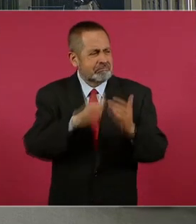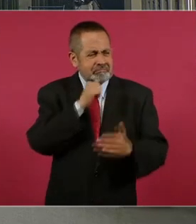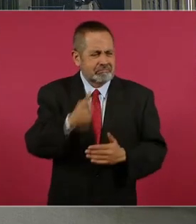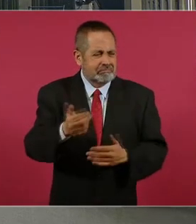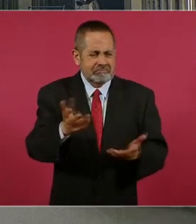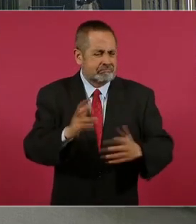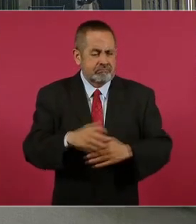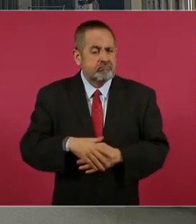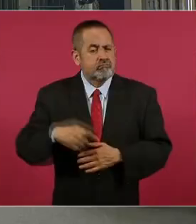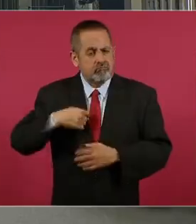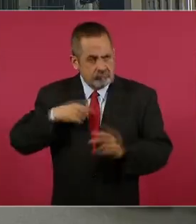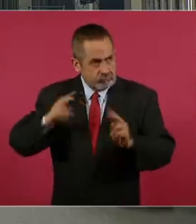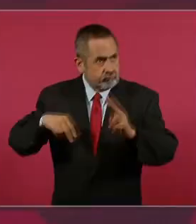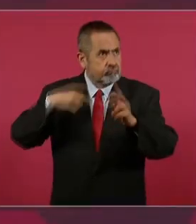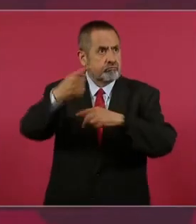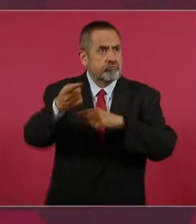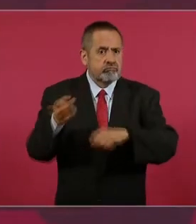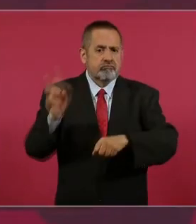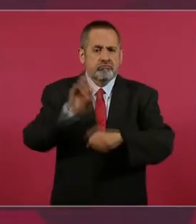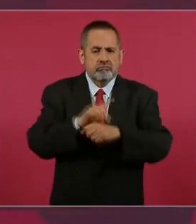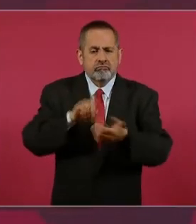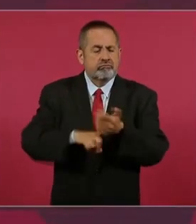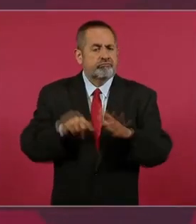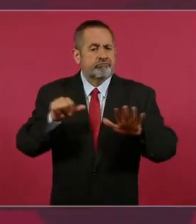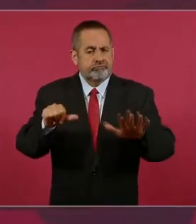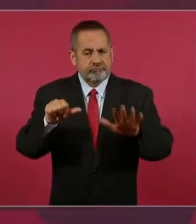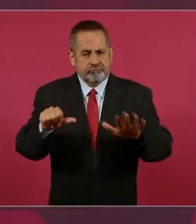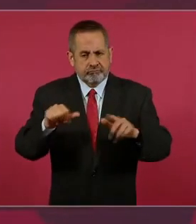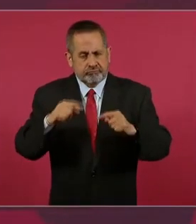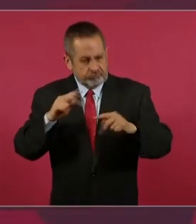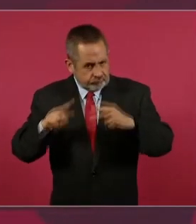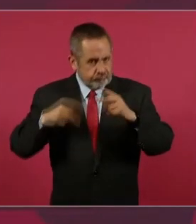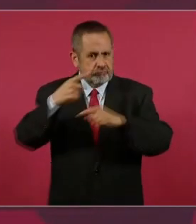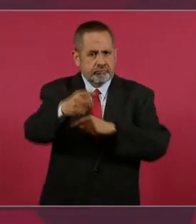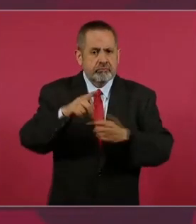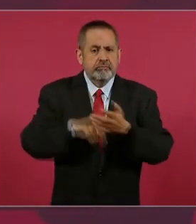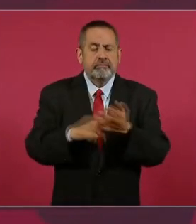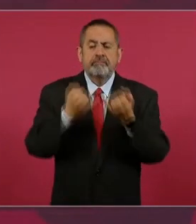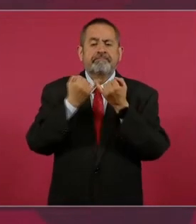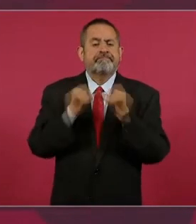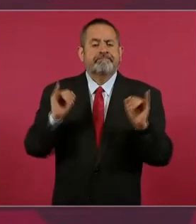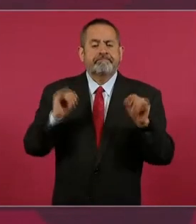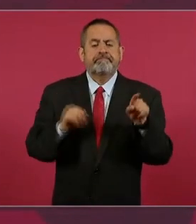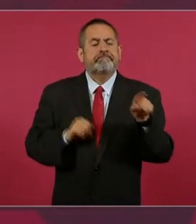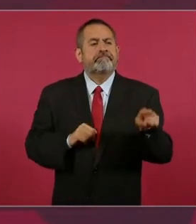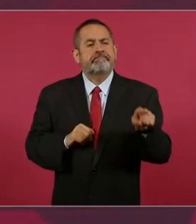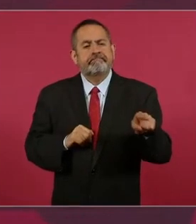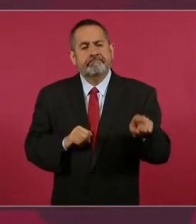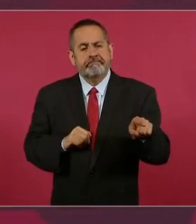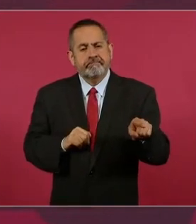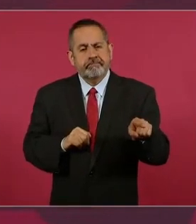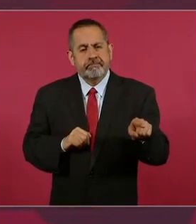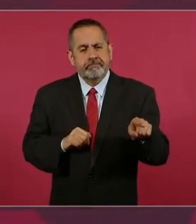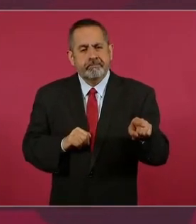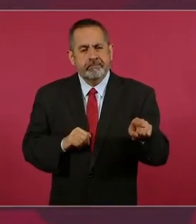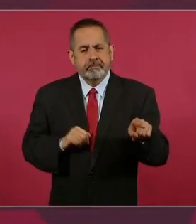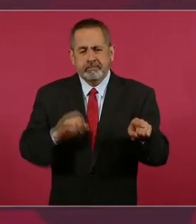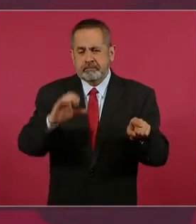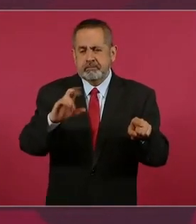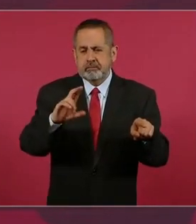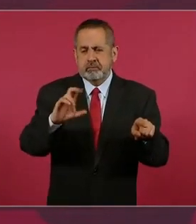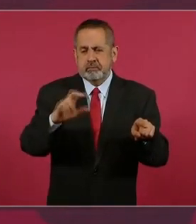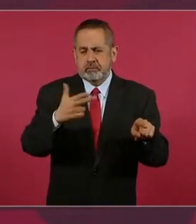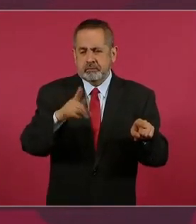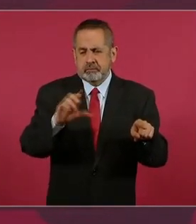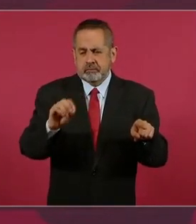Voy a ir allá el día 16 a inaugurar lo del cuchillo en definitiva